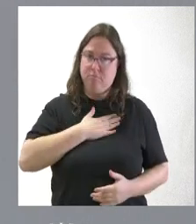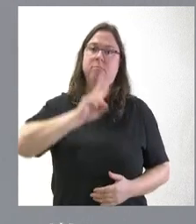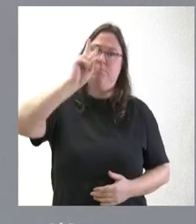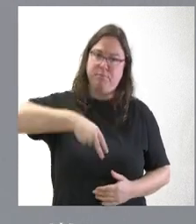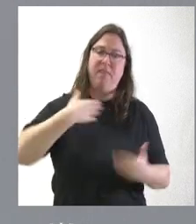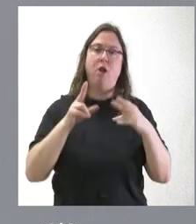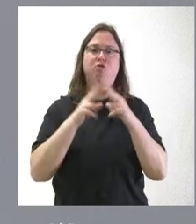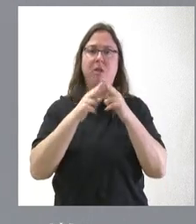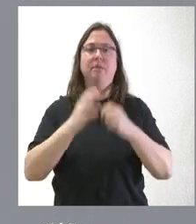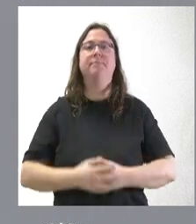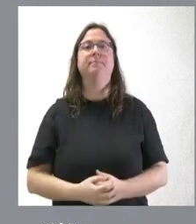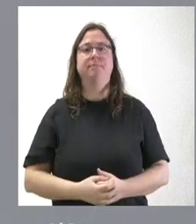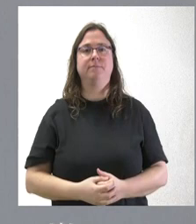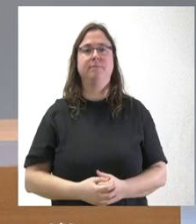diálogo social.